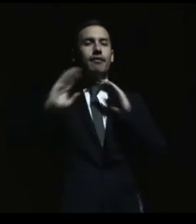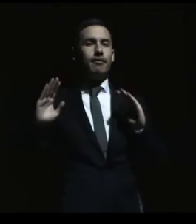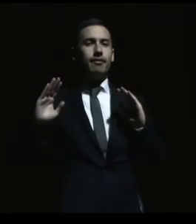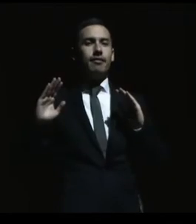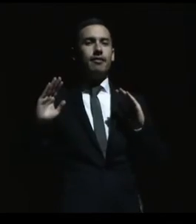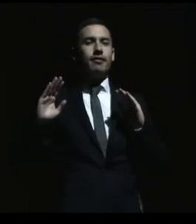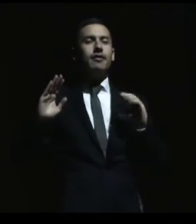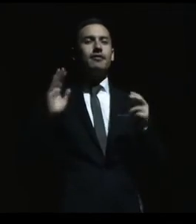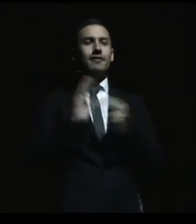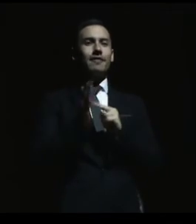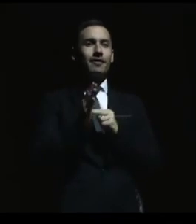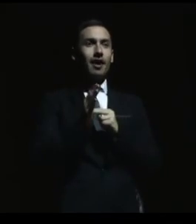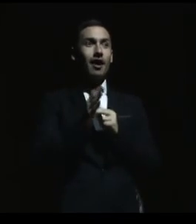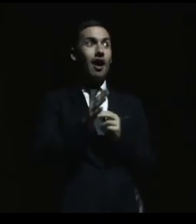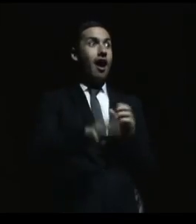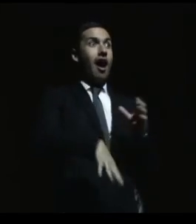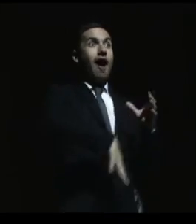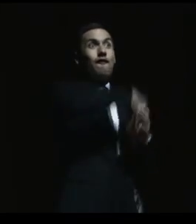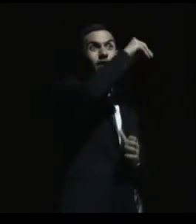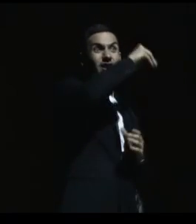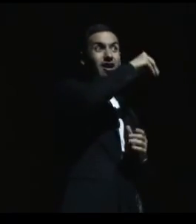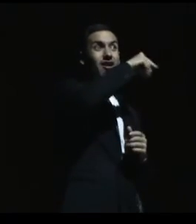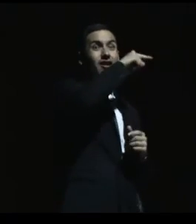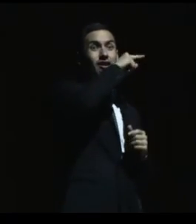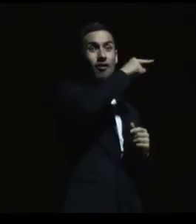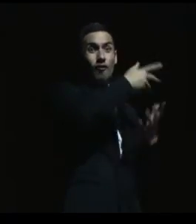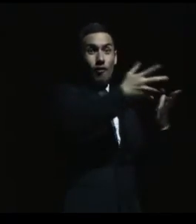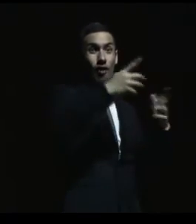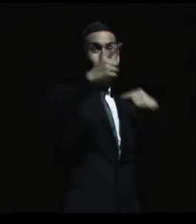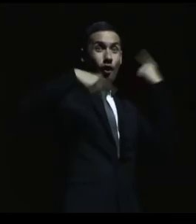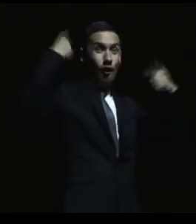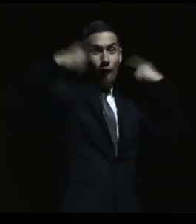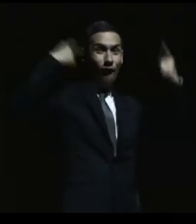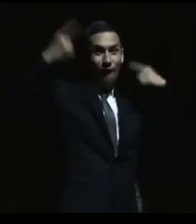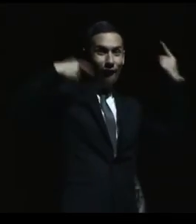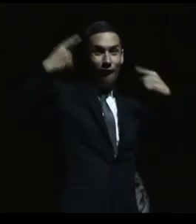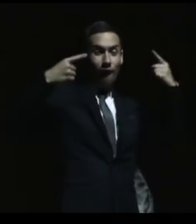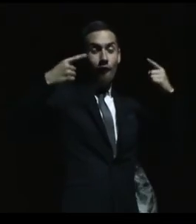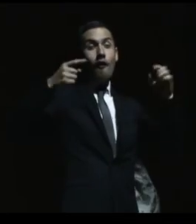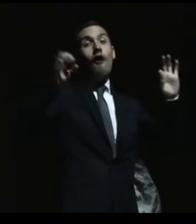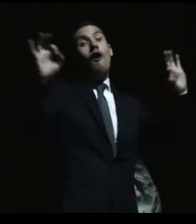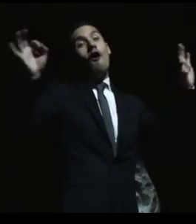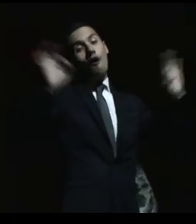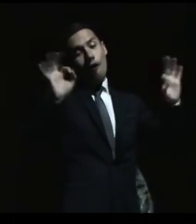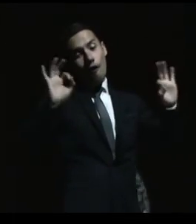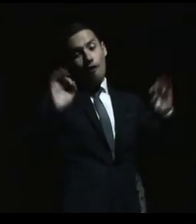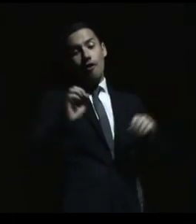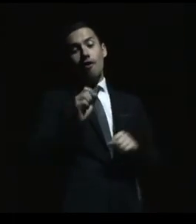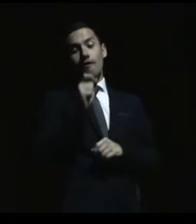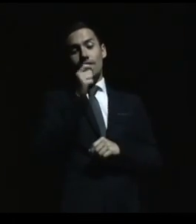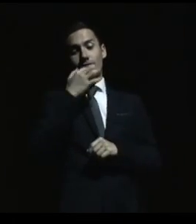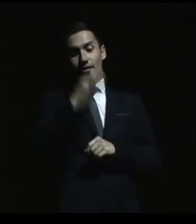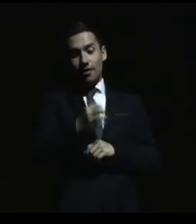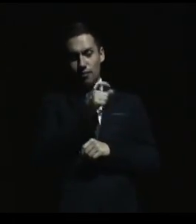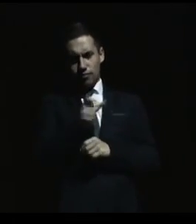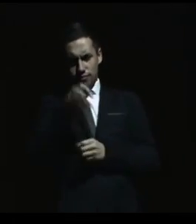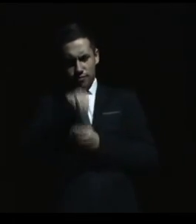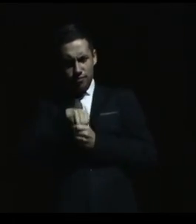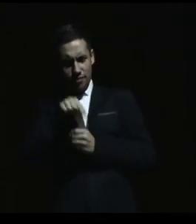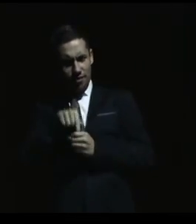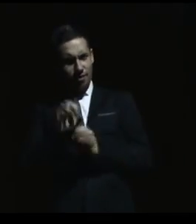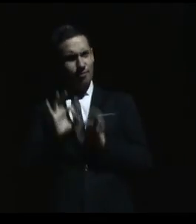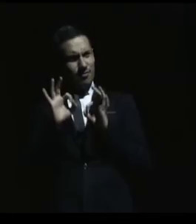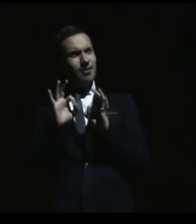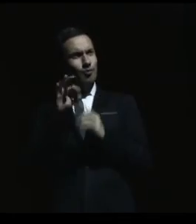que o afuera votan de una manera media loca o que en realidad los pacientes del borda están en